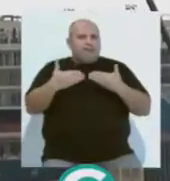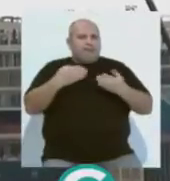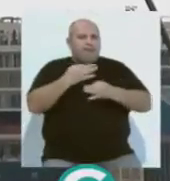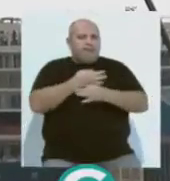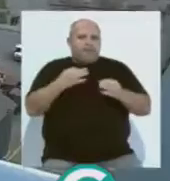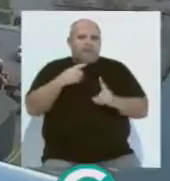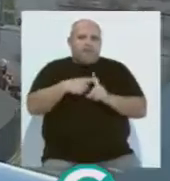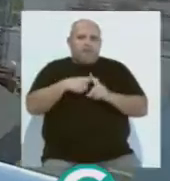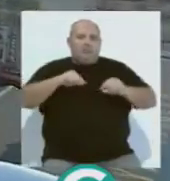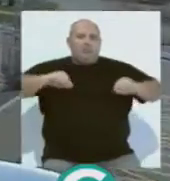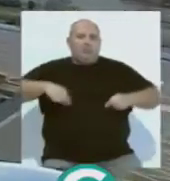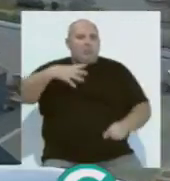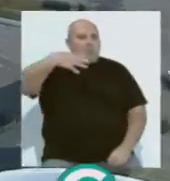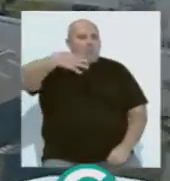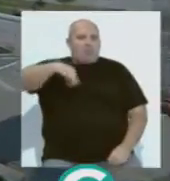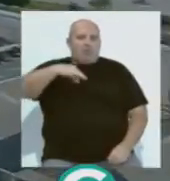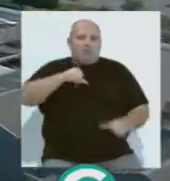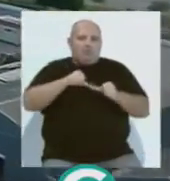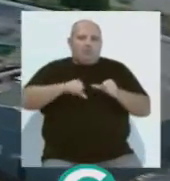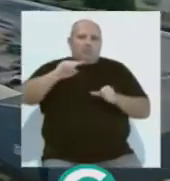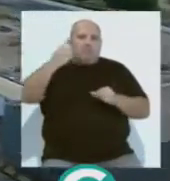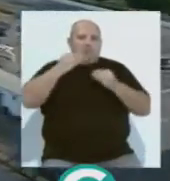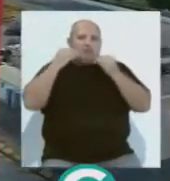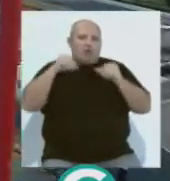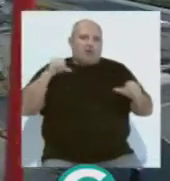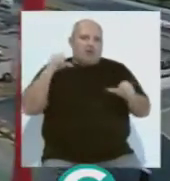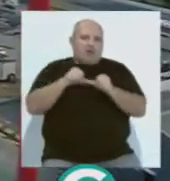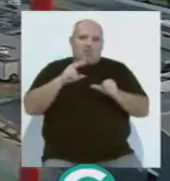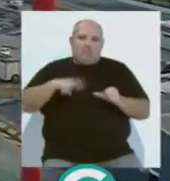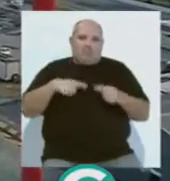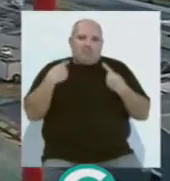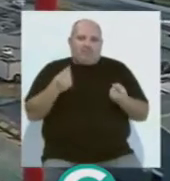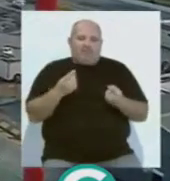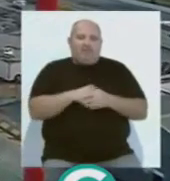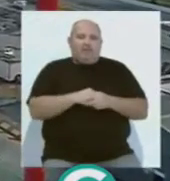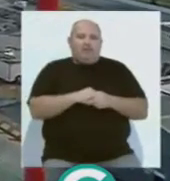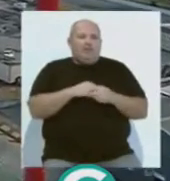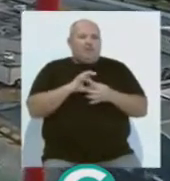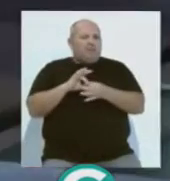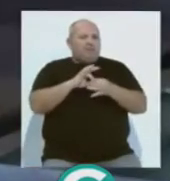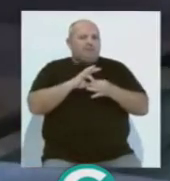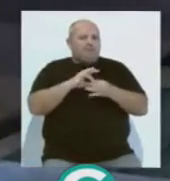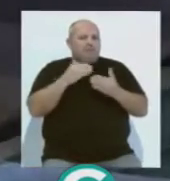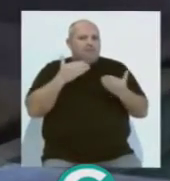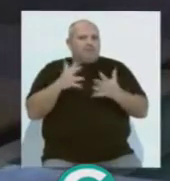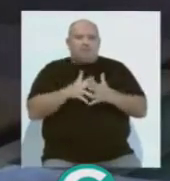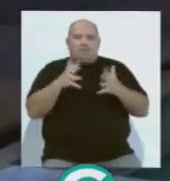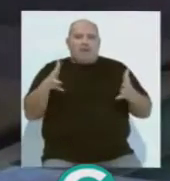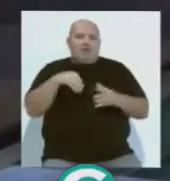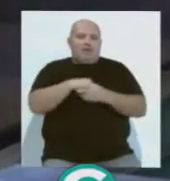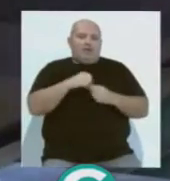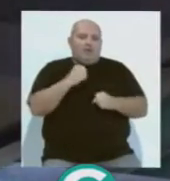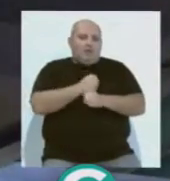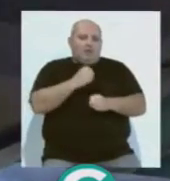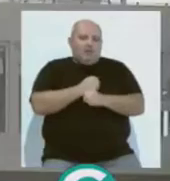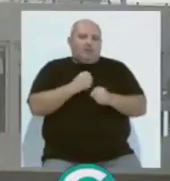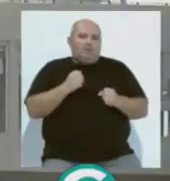para crear un convenio único que será el primero en la historia de Navantia. El nuevo marco de relaciones laborales busca incrementar la productividad,